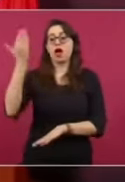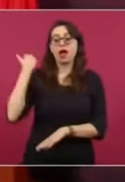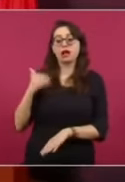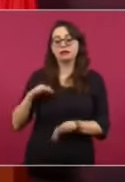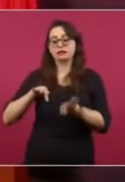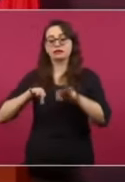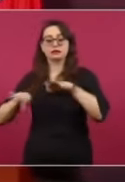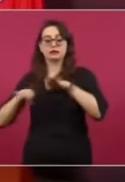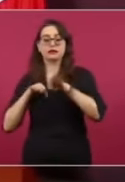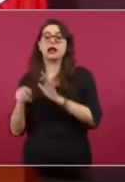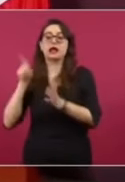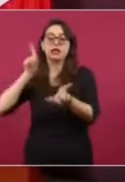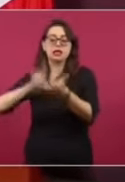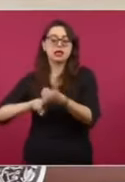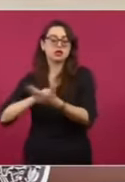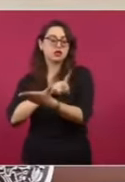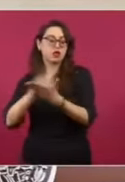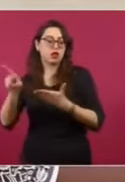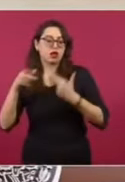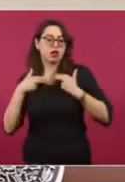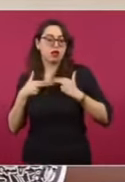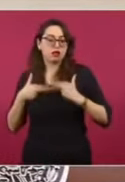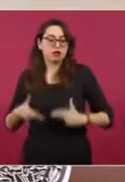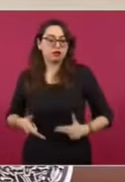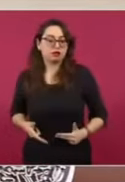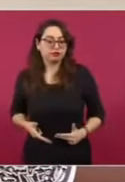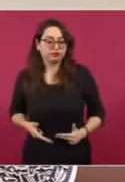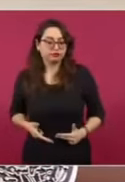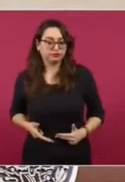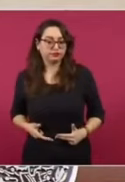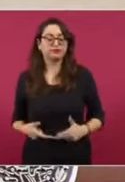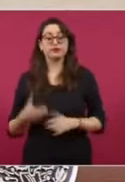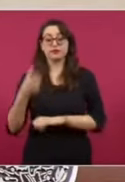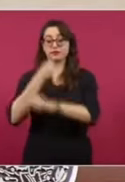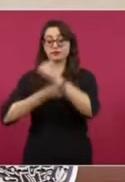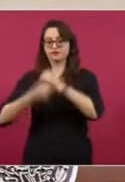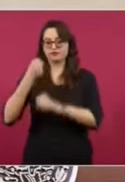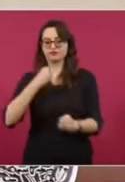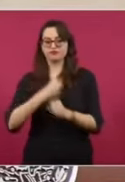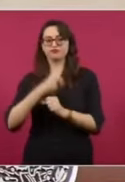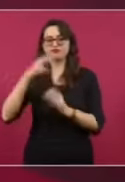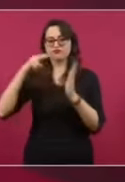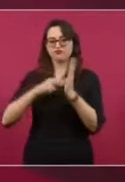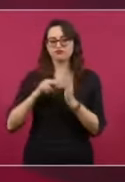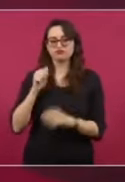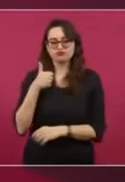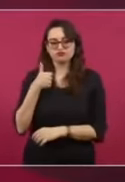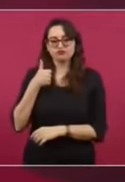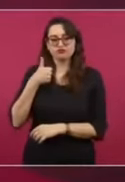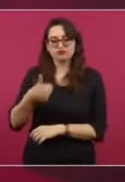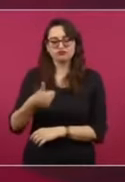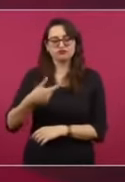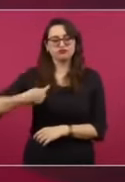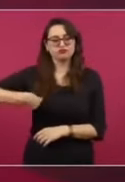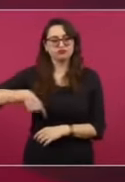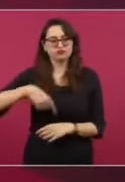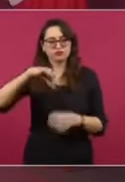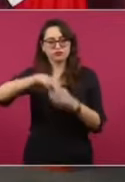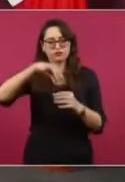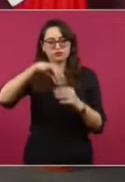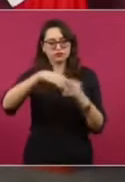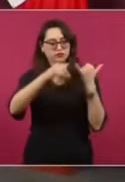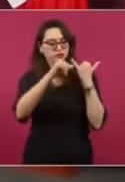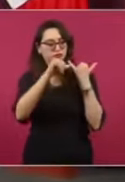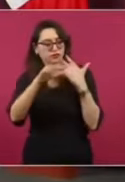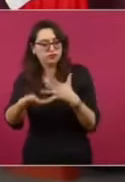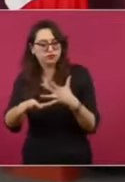robaron la presidencia de la República, ¿sabe qué recomendó ese señor? Que